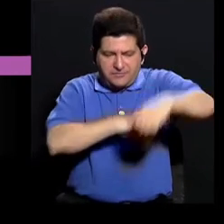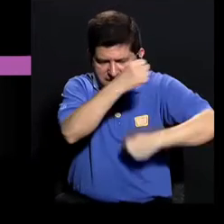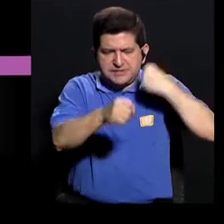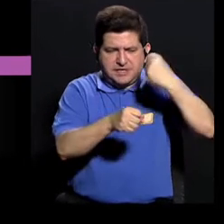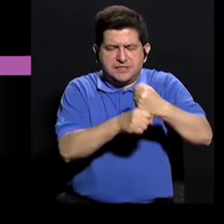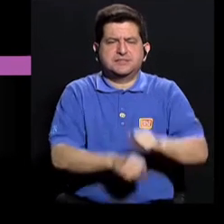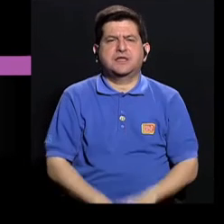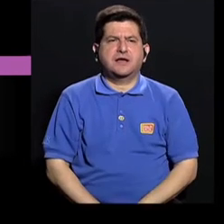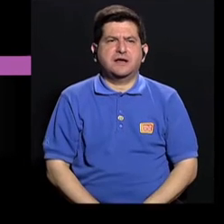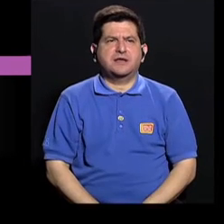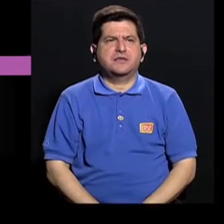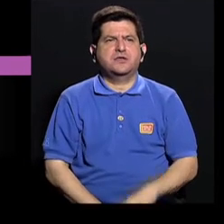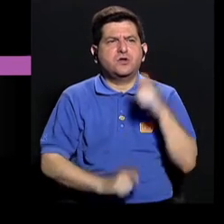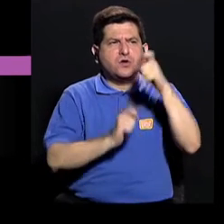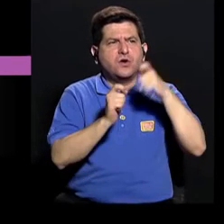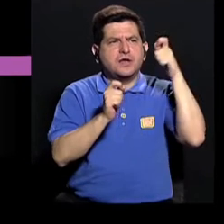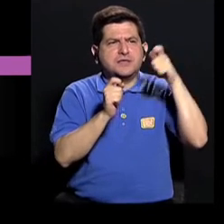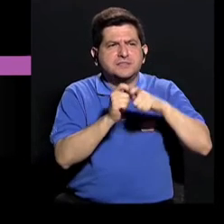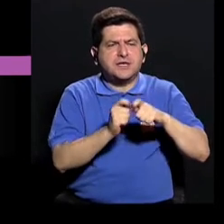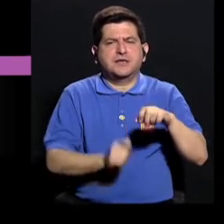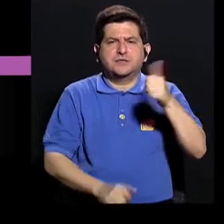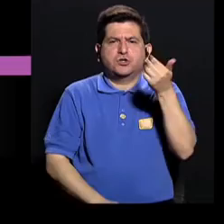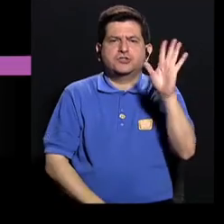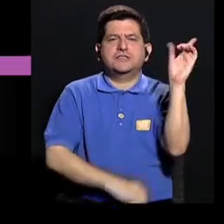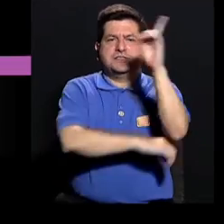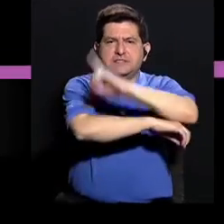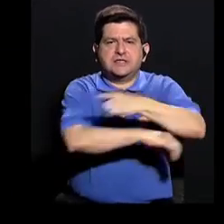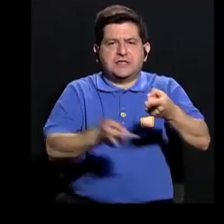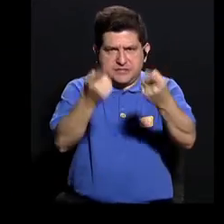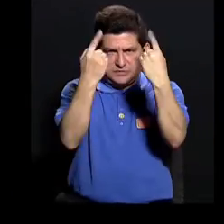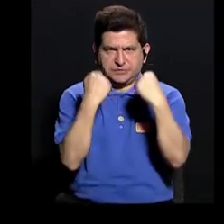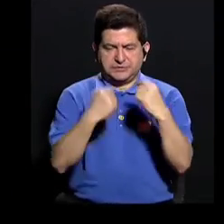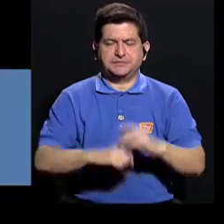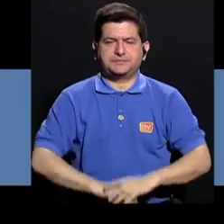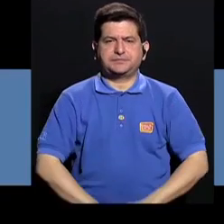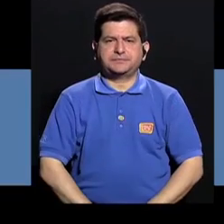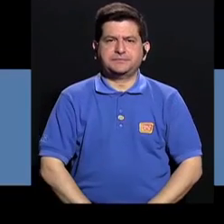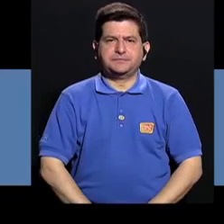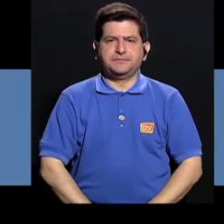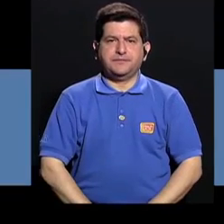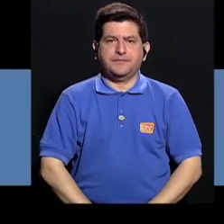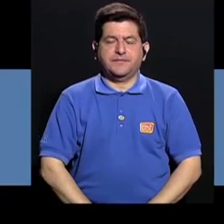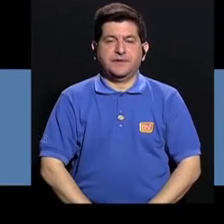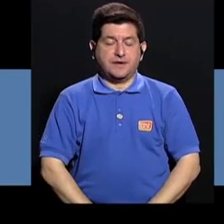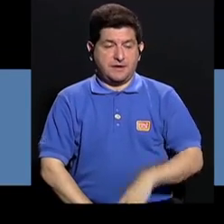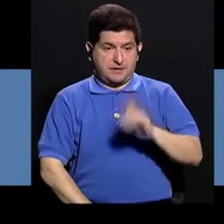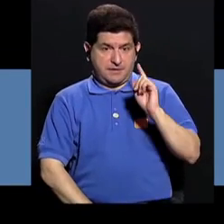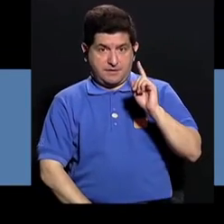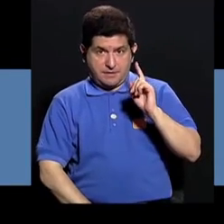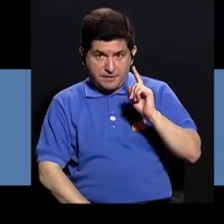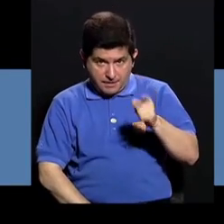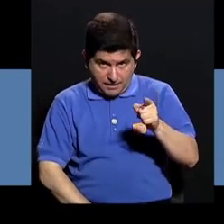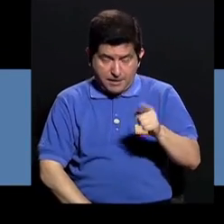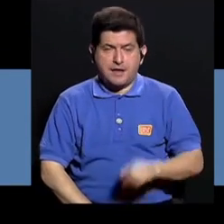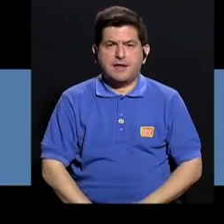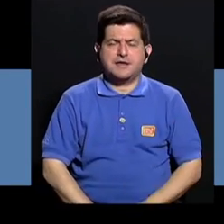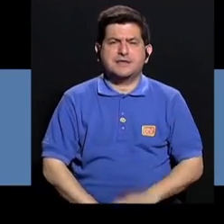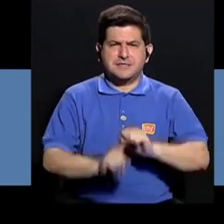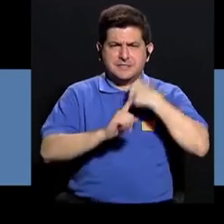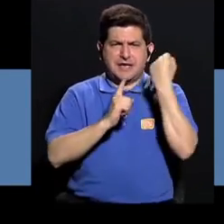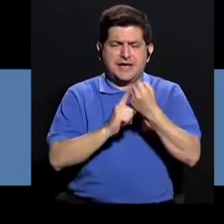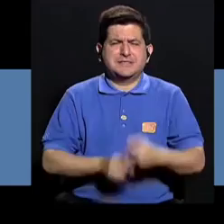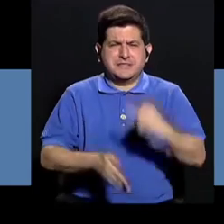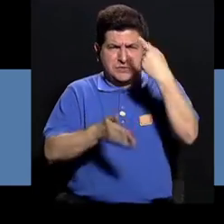retomar este año hace exactamente 15 días. Y Tania, la